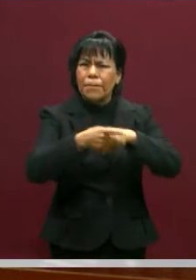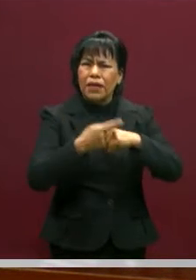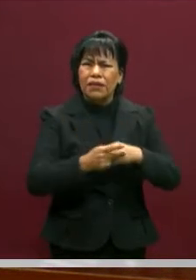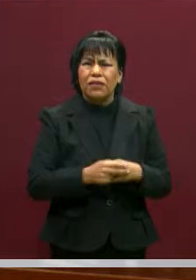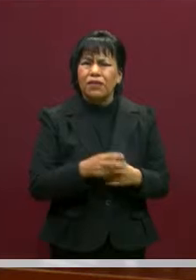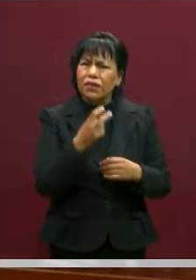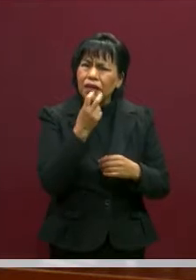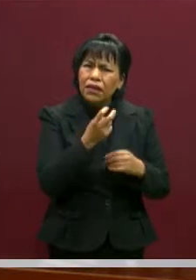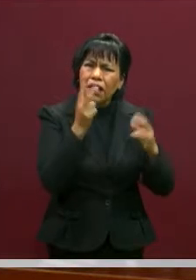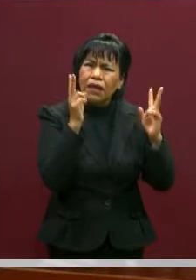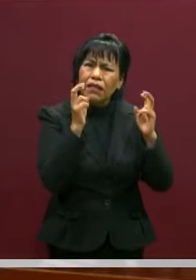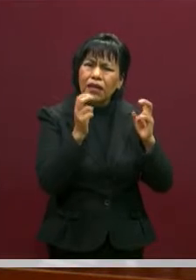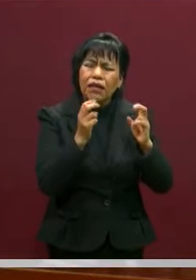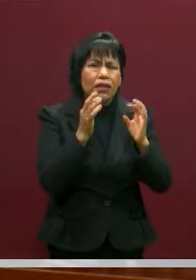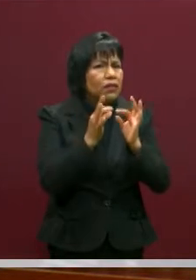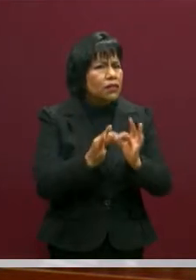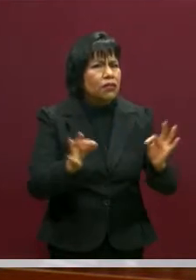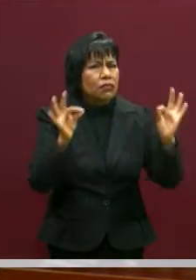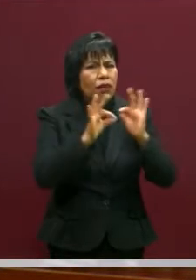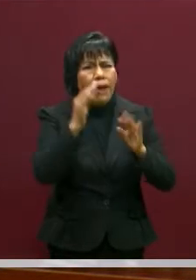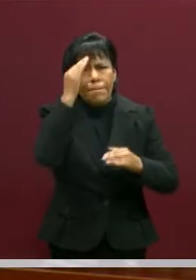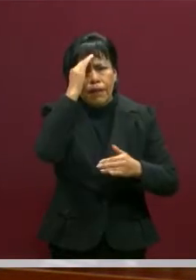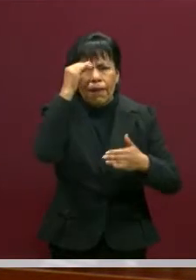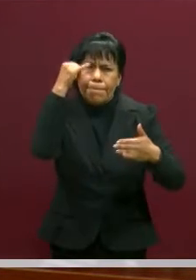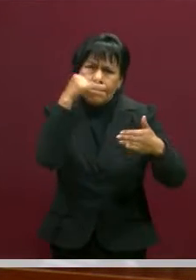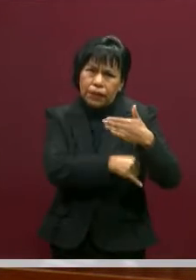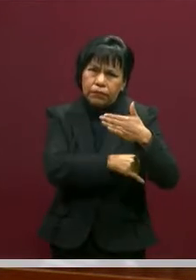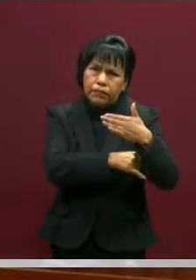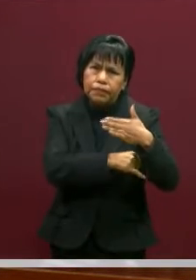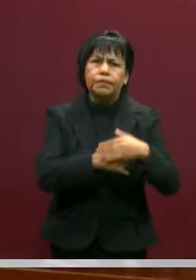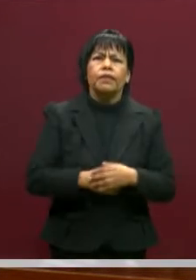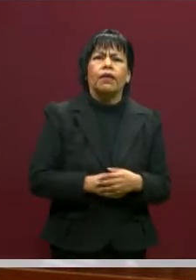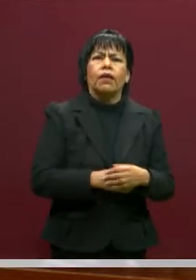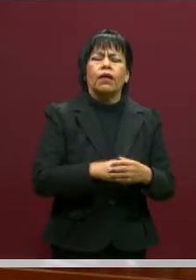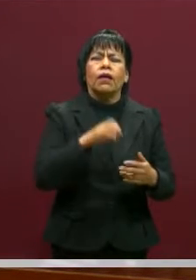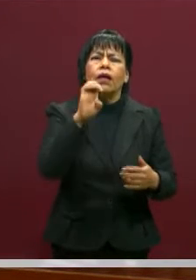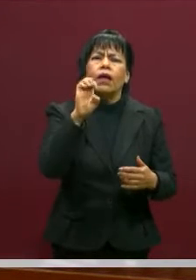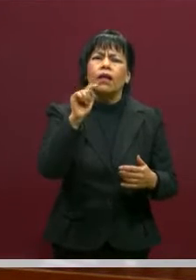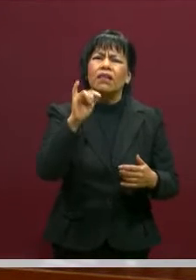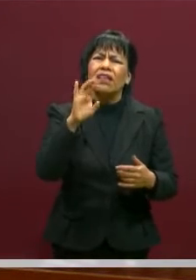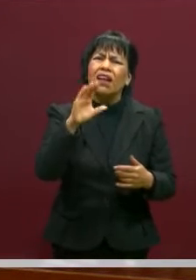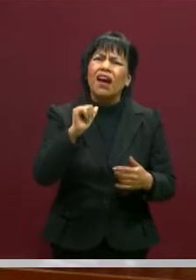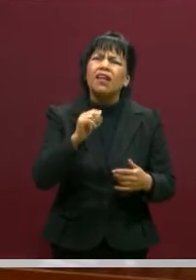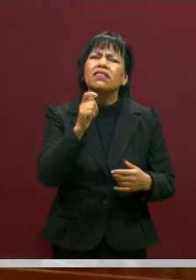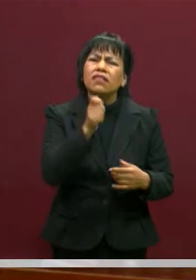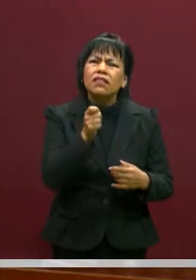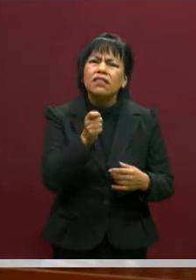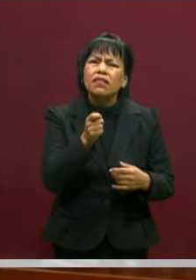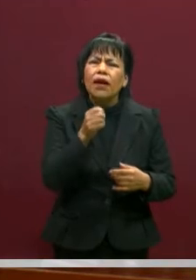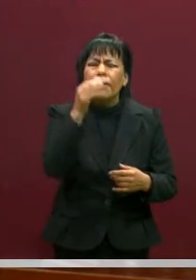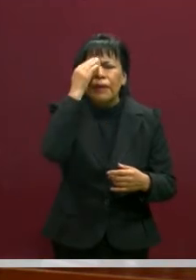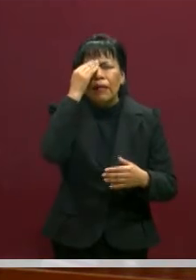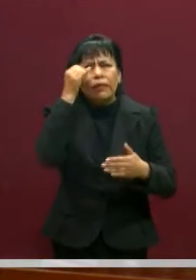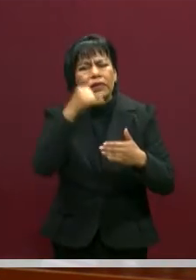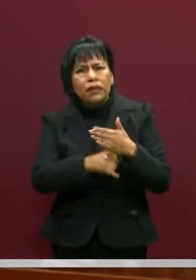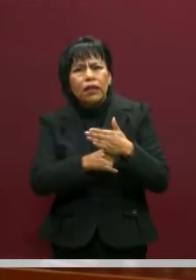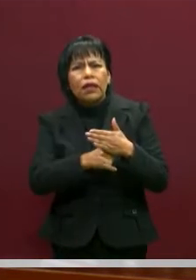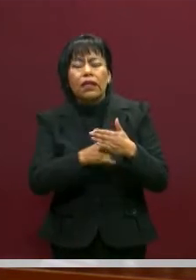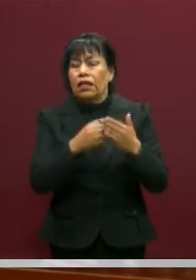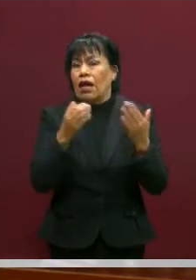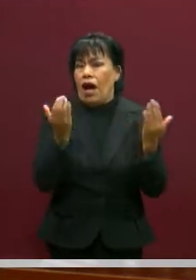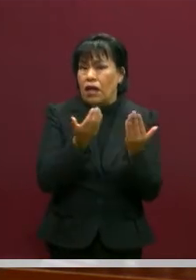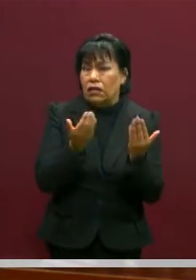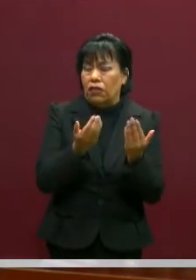reflexionar. En primer lugar, la ética es reflexión. Por eso es que es reflexión y acción.